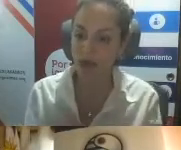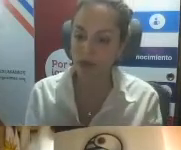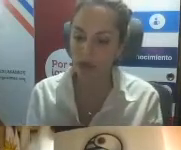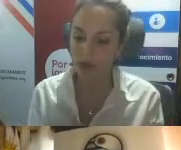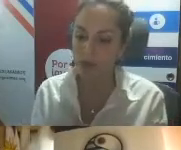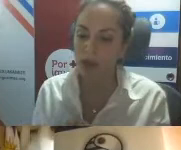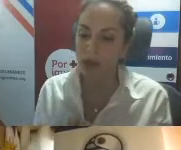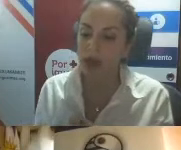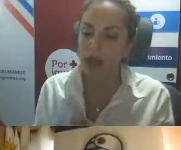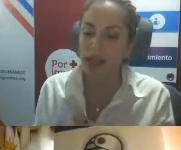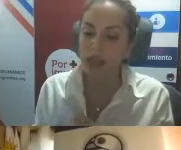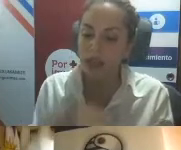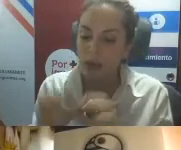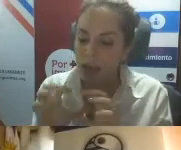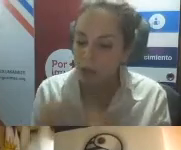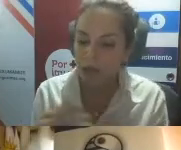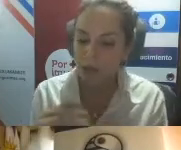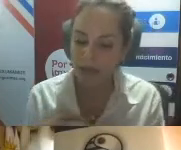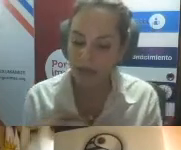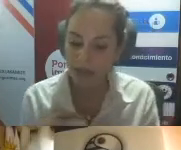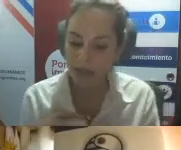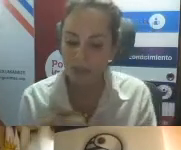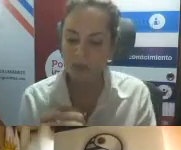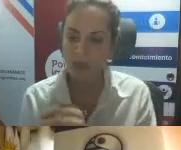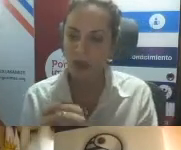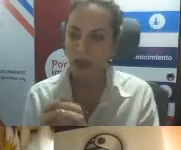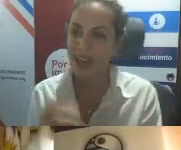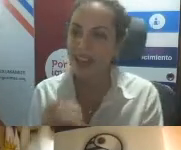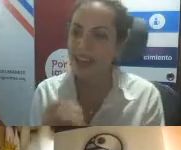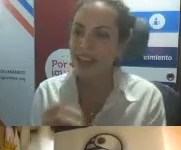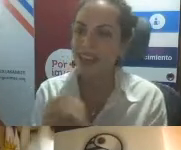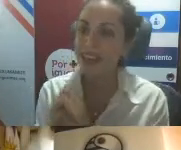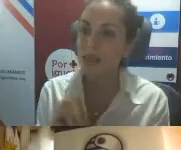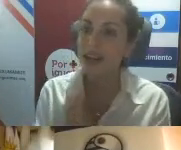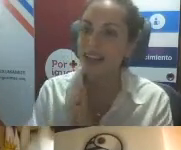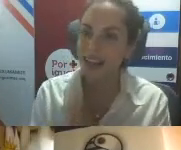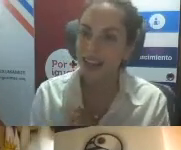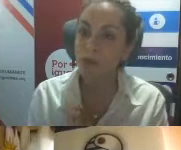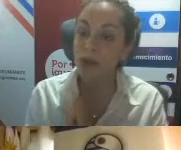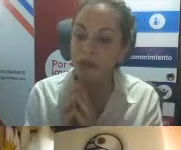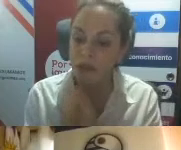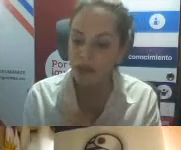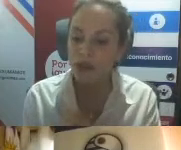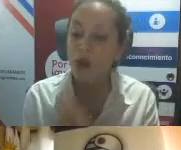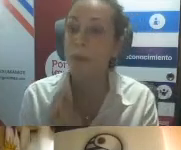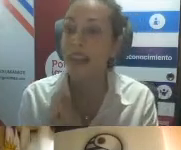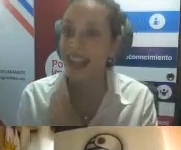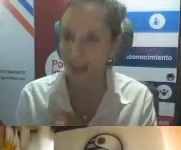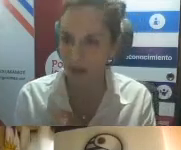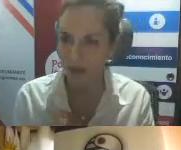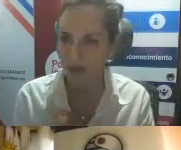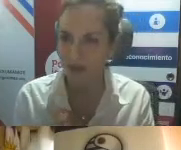todo esto, ¿sí? Y lo que es muy importante, es que se lleva adelante por esfuerzos